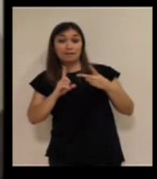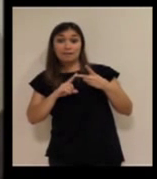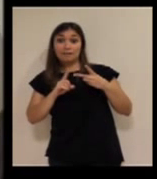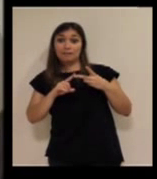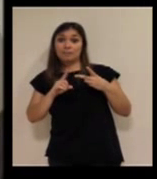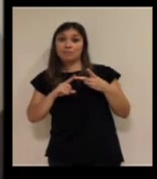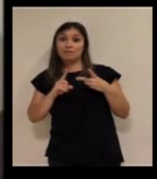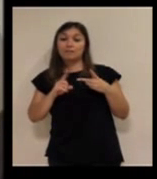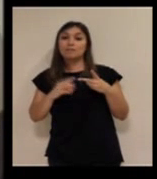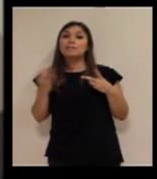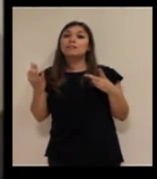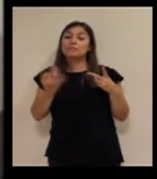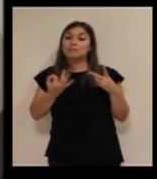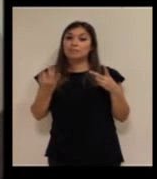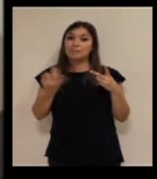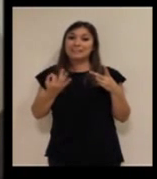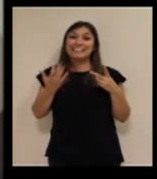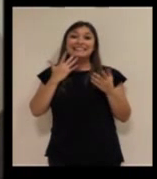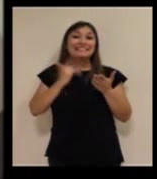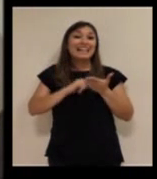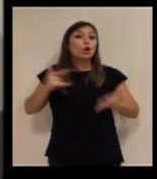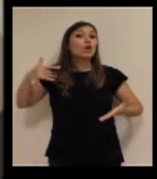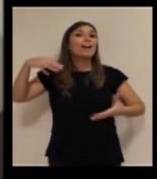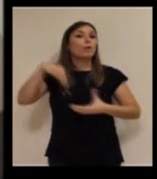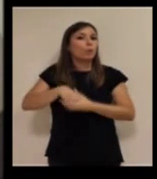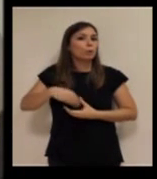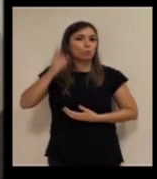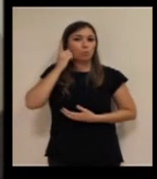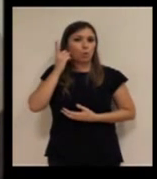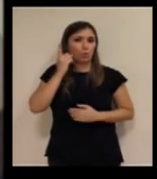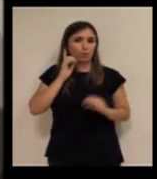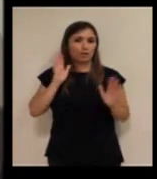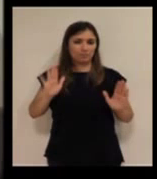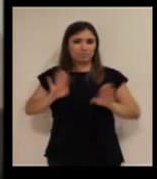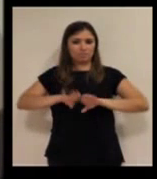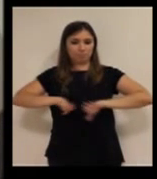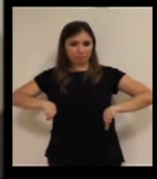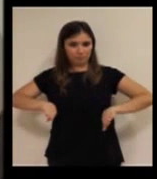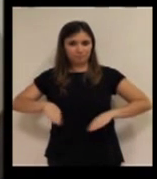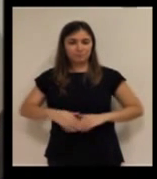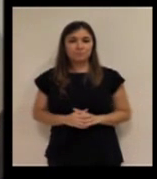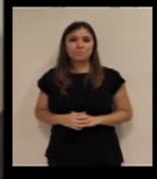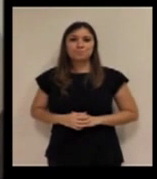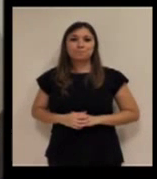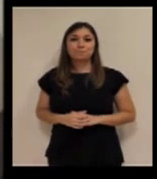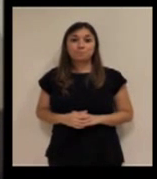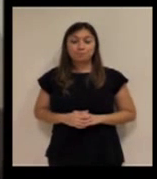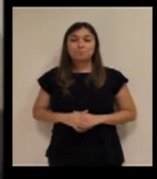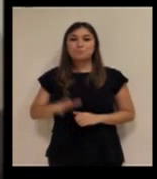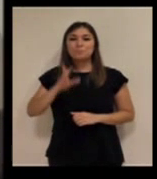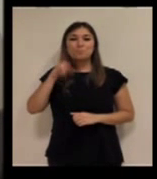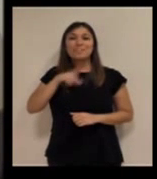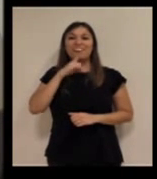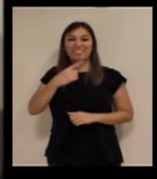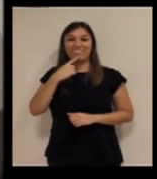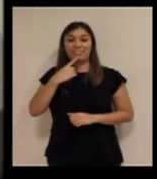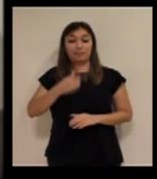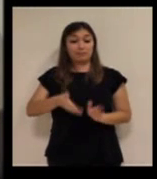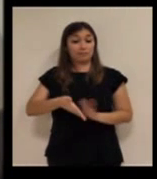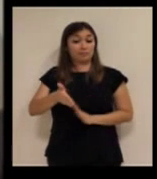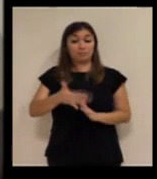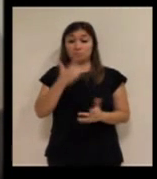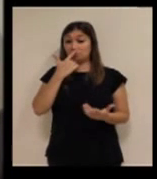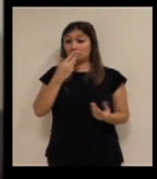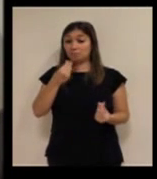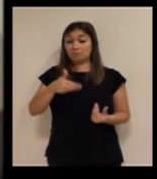lado tendríamos lo que es la tecnología móvil. Cuando os hablo de, o cuando os comentamos este apagón, que previsiblemente o